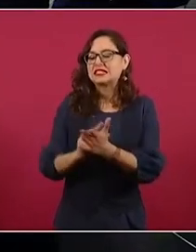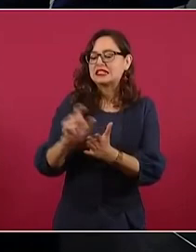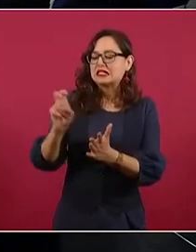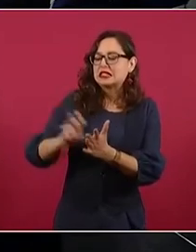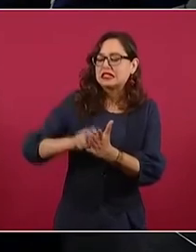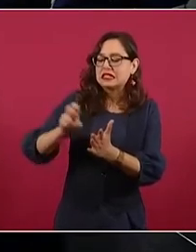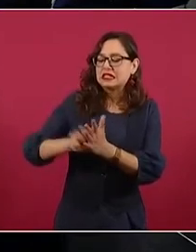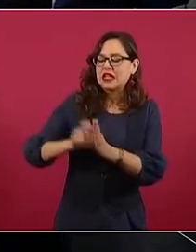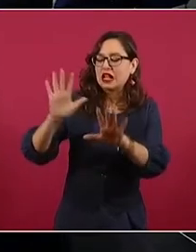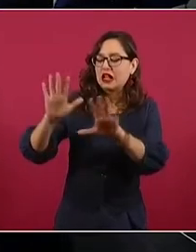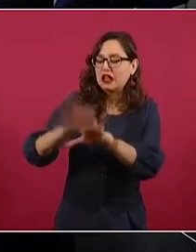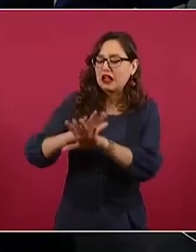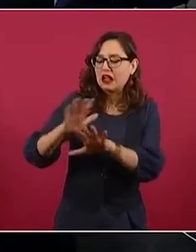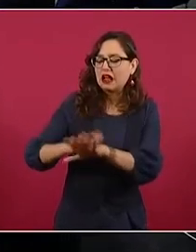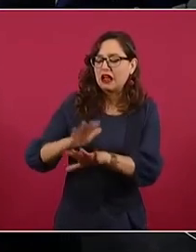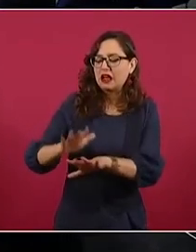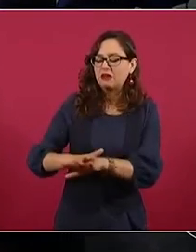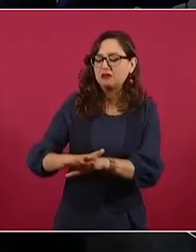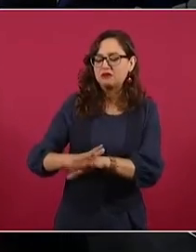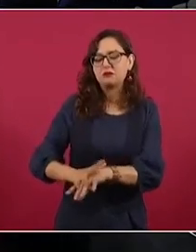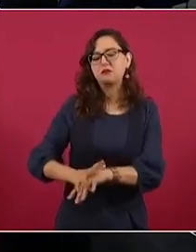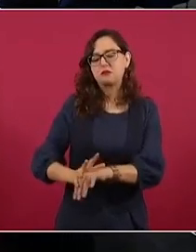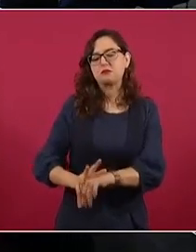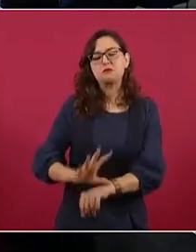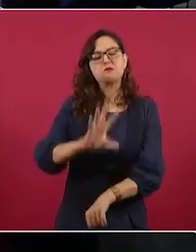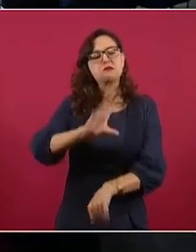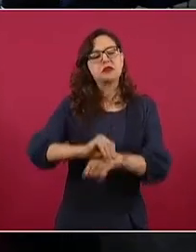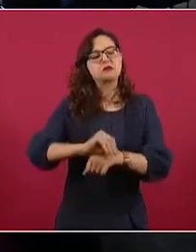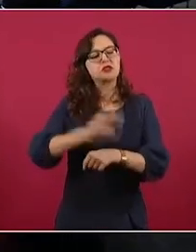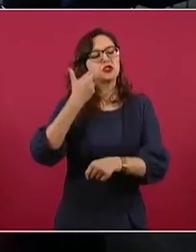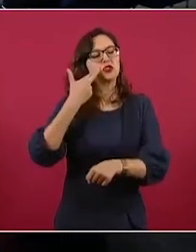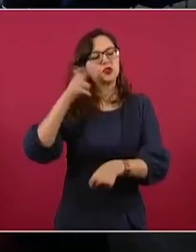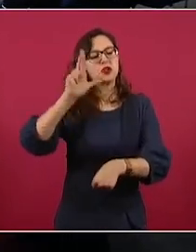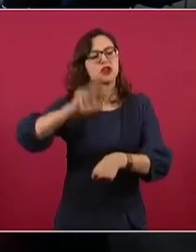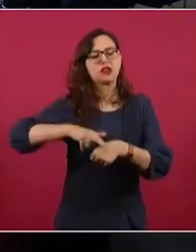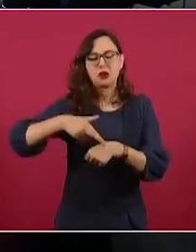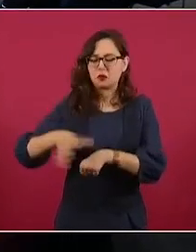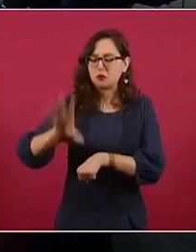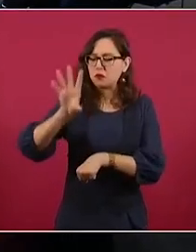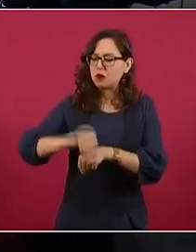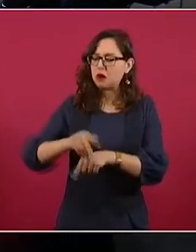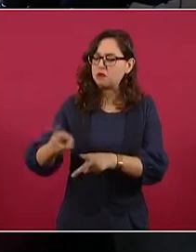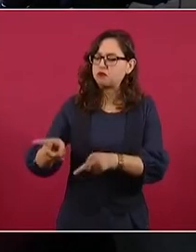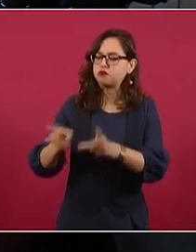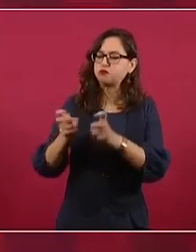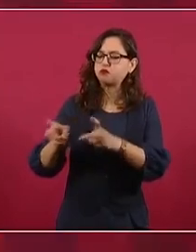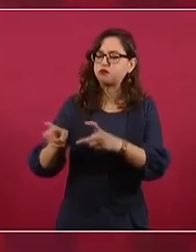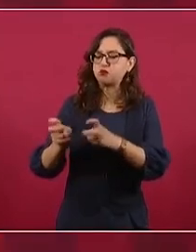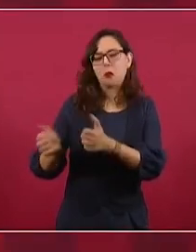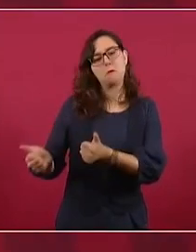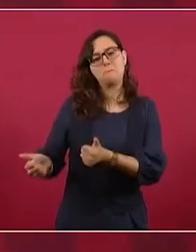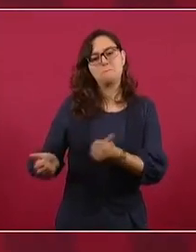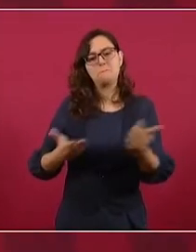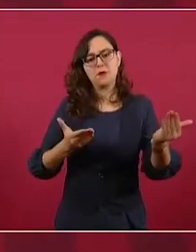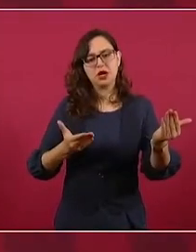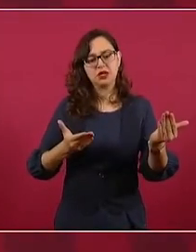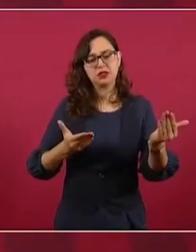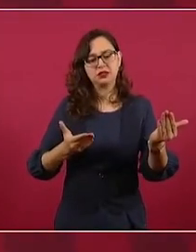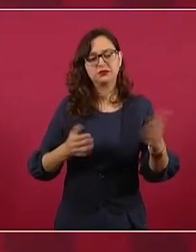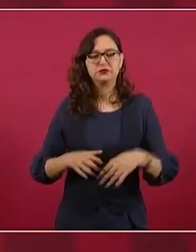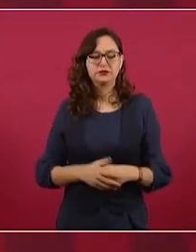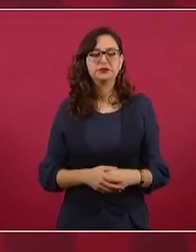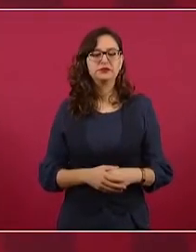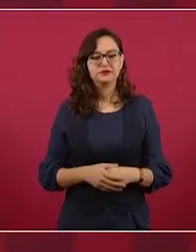el marco legal, como lo hicieron cuando saquearon el periodo